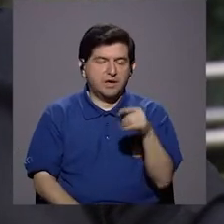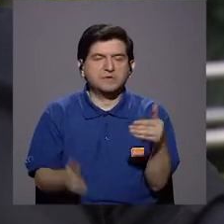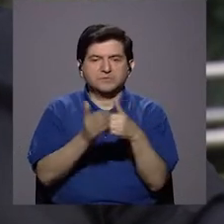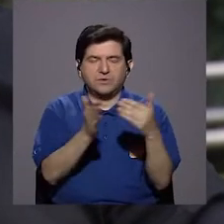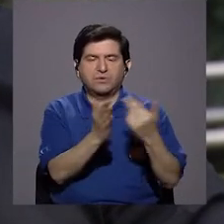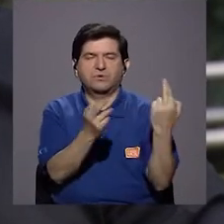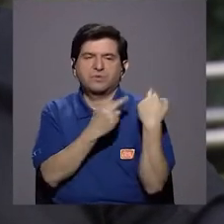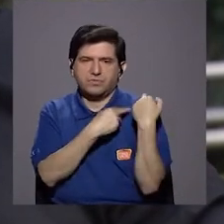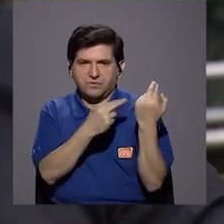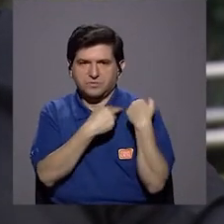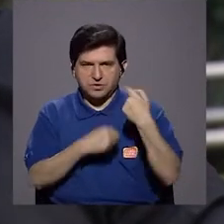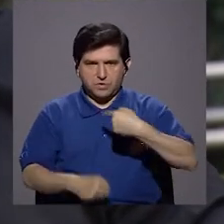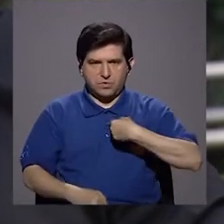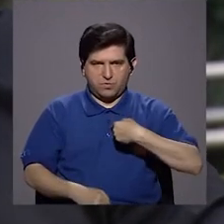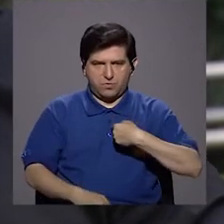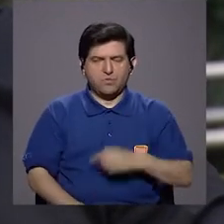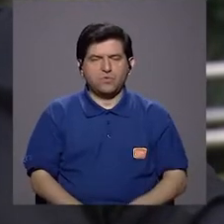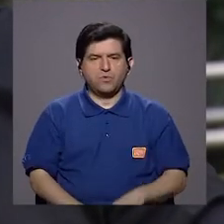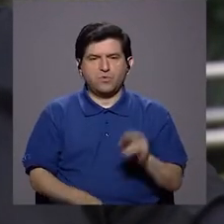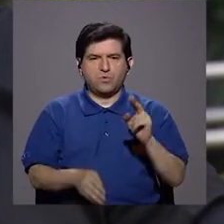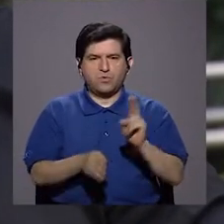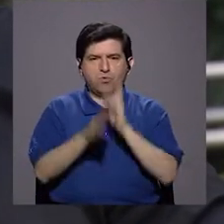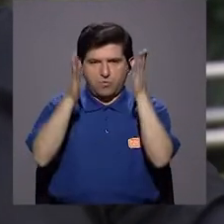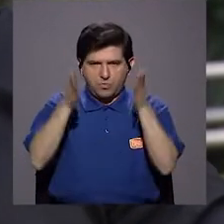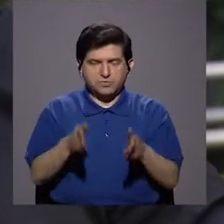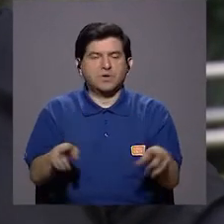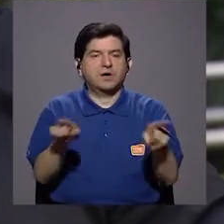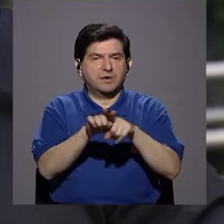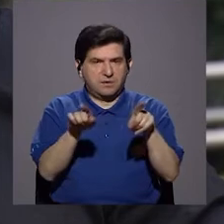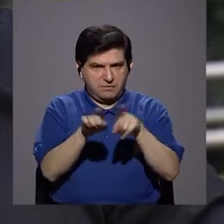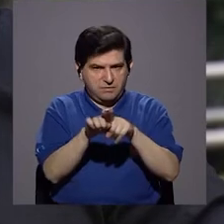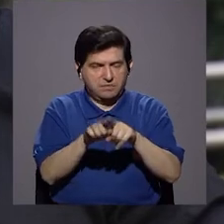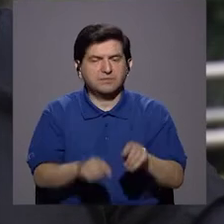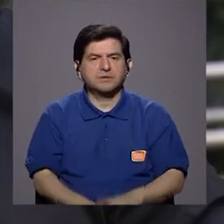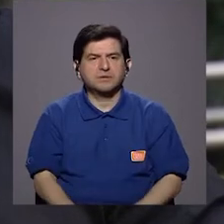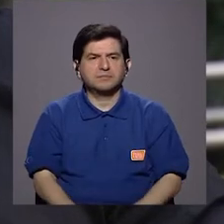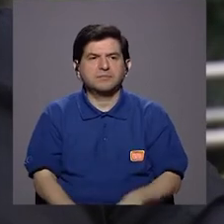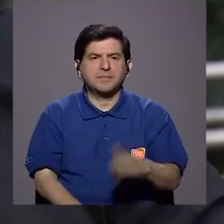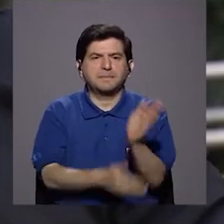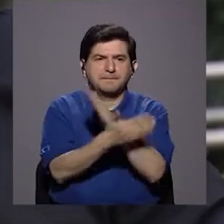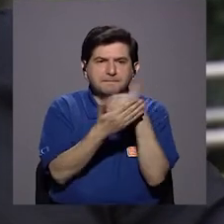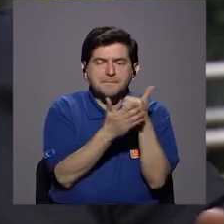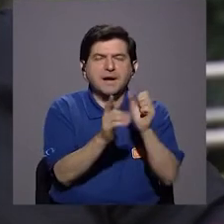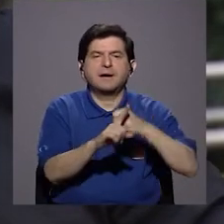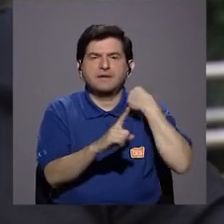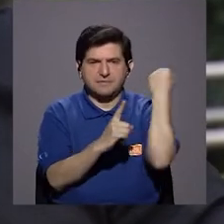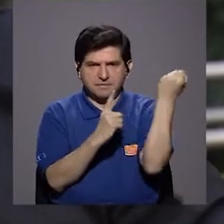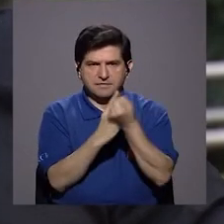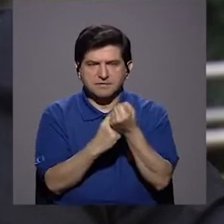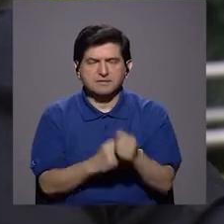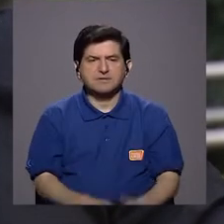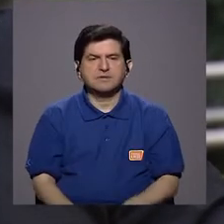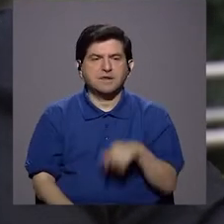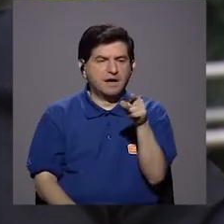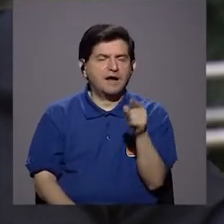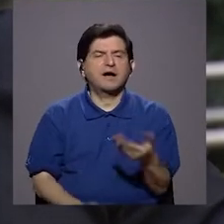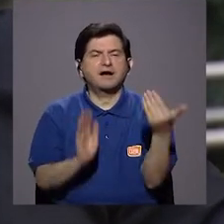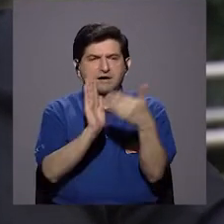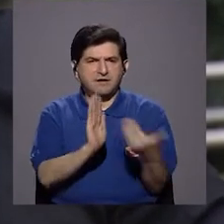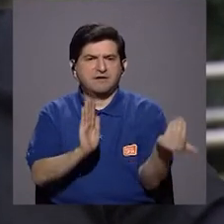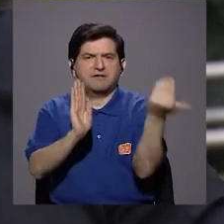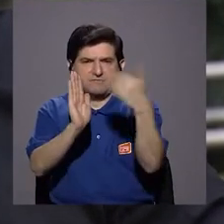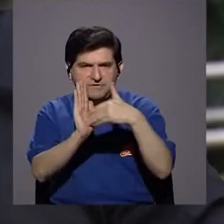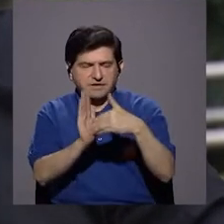Eso regresa a la responsabilidad de uno como paciente, y ni siquiera como paciente, sino como una parte de la sociedad en la que le estamos